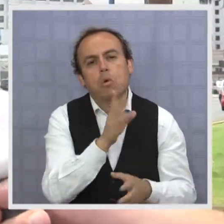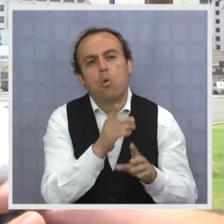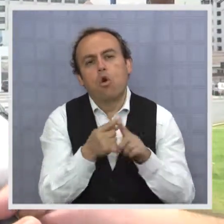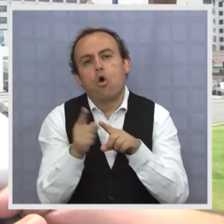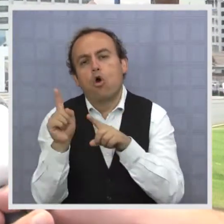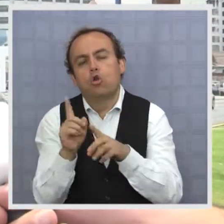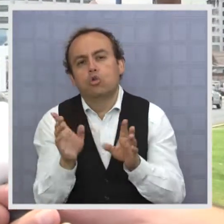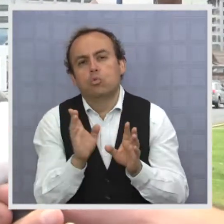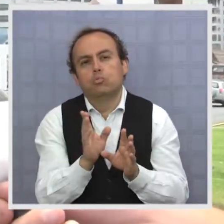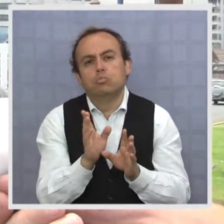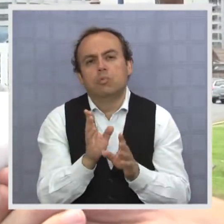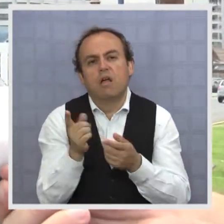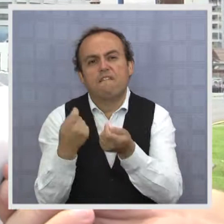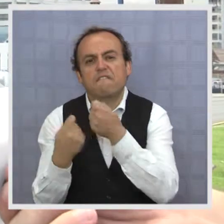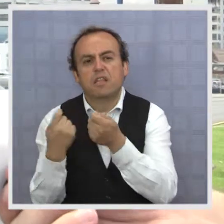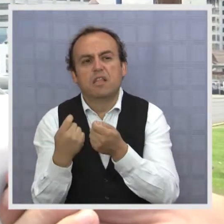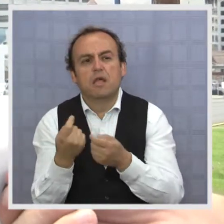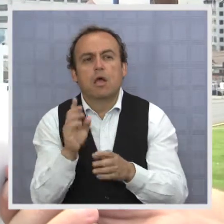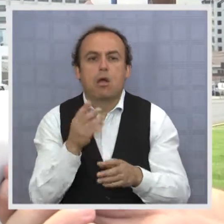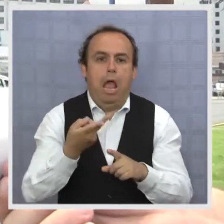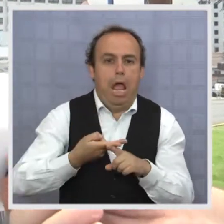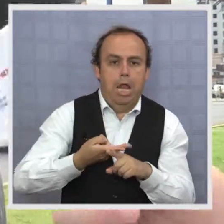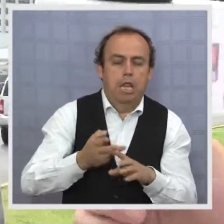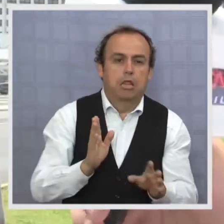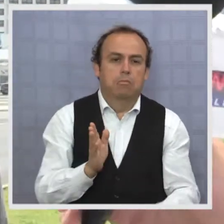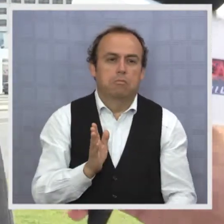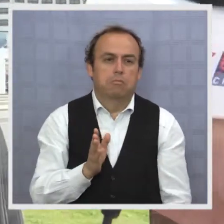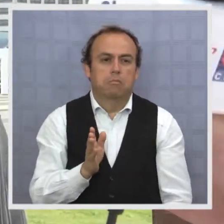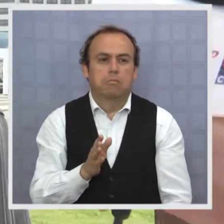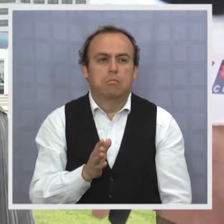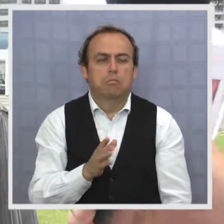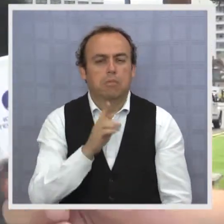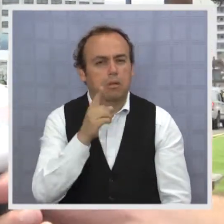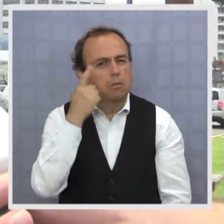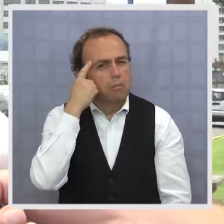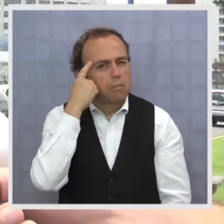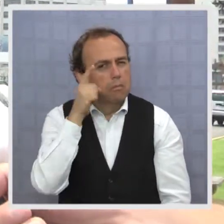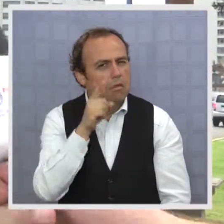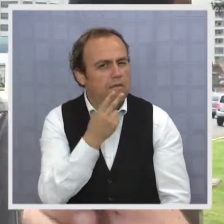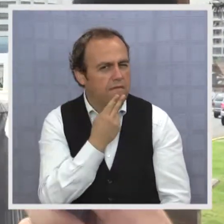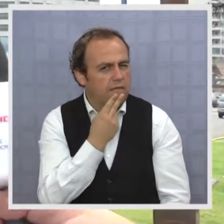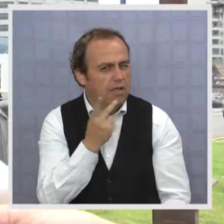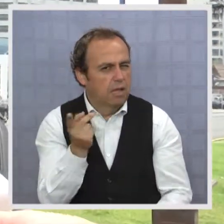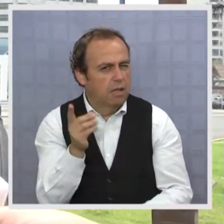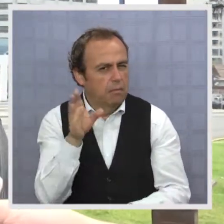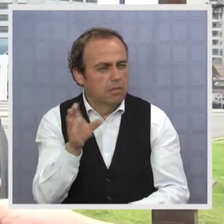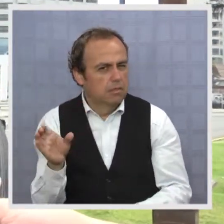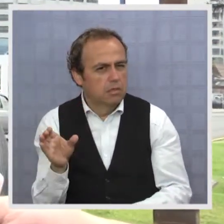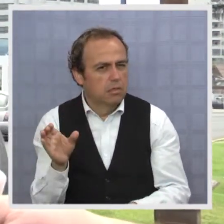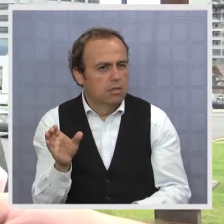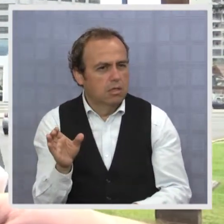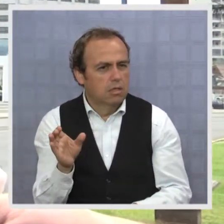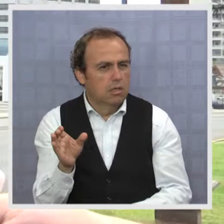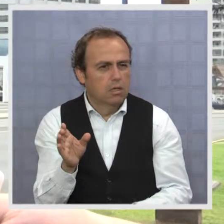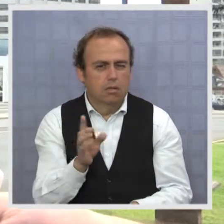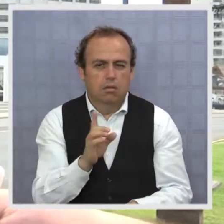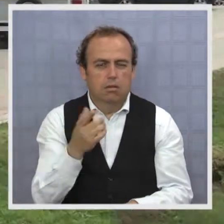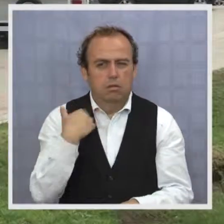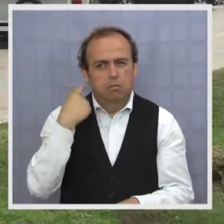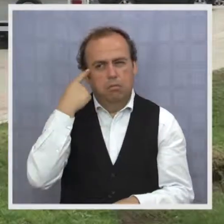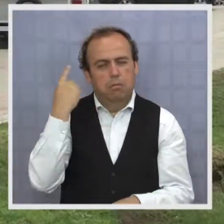en venta? Que se arrienden. ¿Usted no piensa que hay gente ahí viviendo, turisteando? No creo,